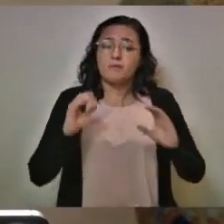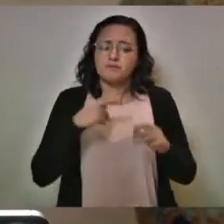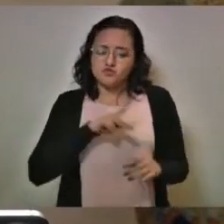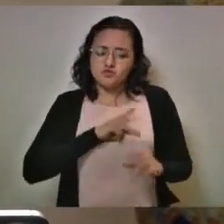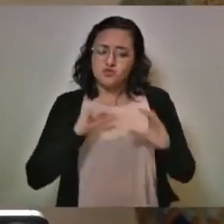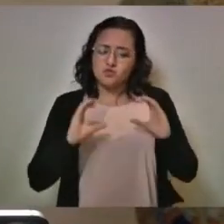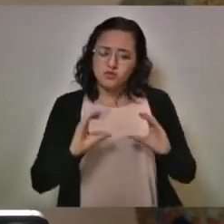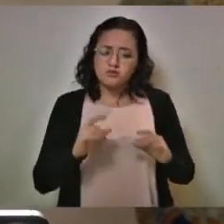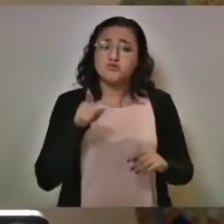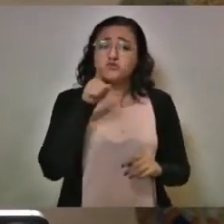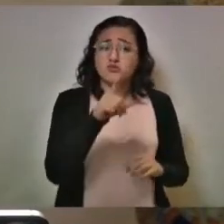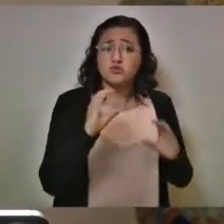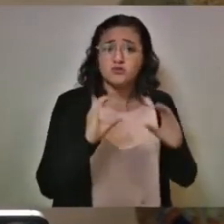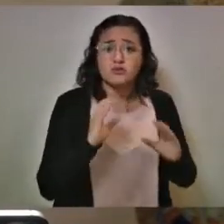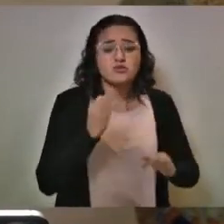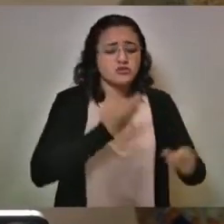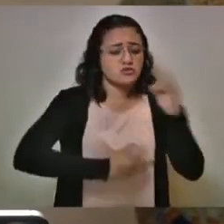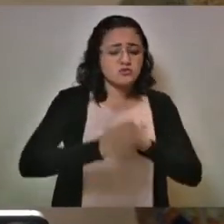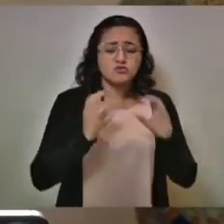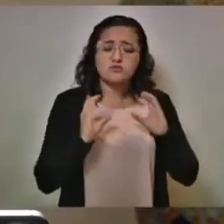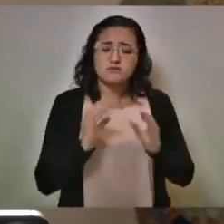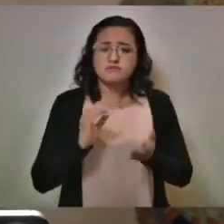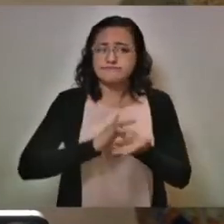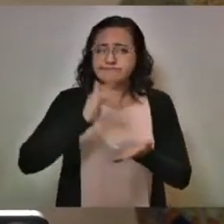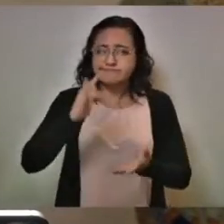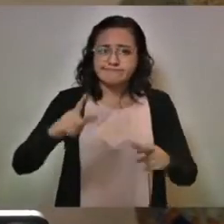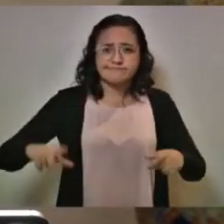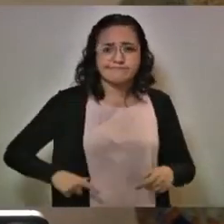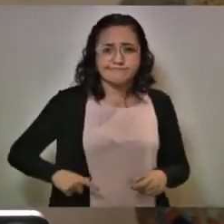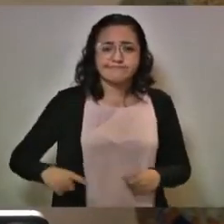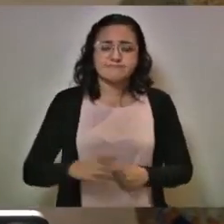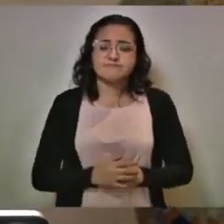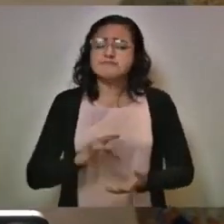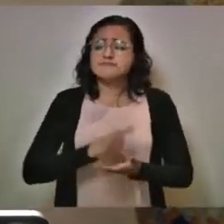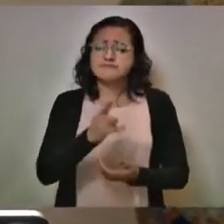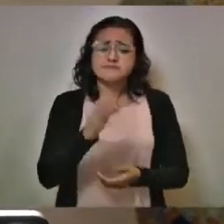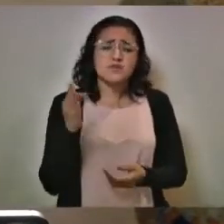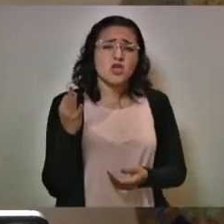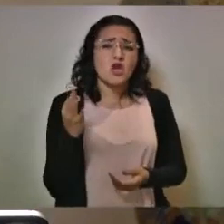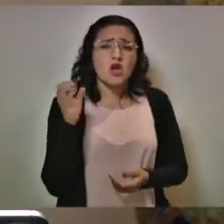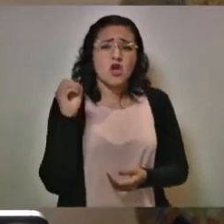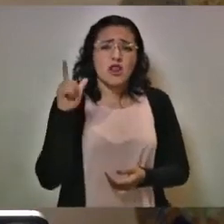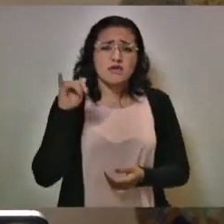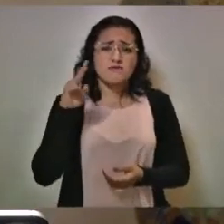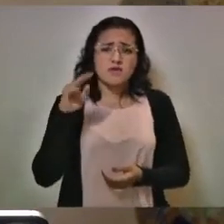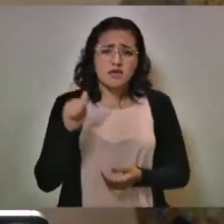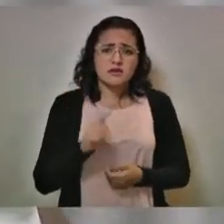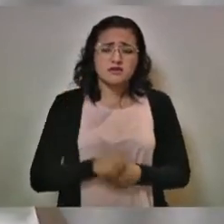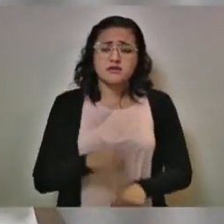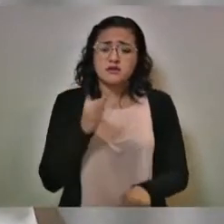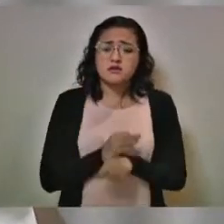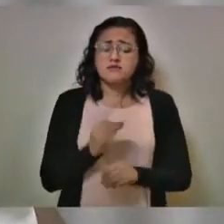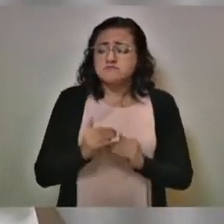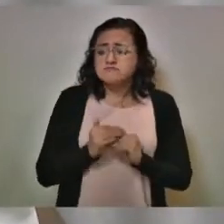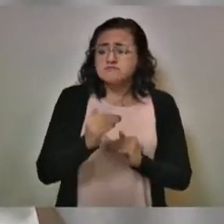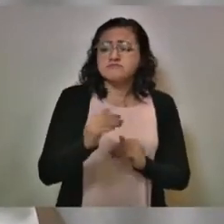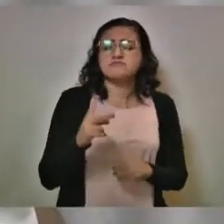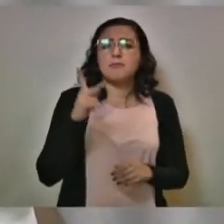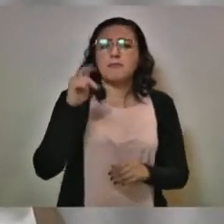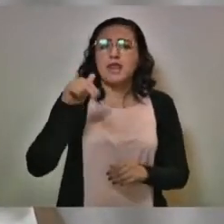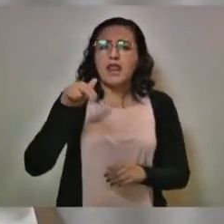te cuidas tú y nos cuidamos todos. Gracias, gobernador. Gracias, Olivia. Ya está en marcha el penal COVID